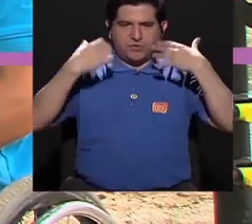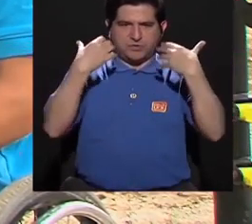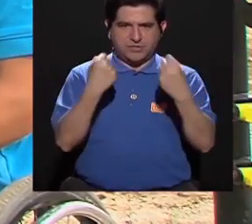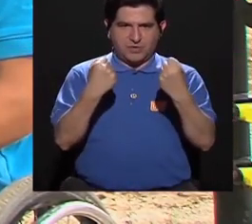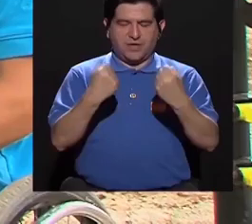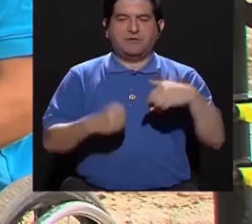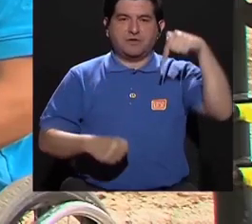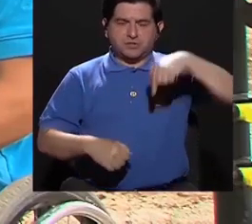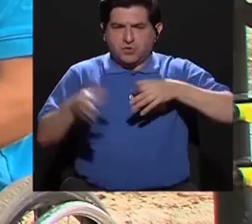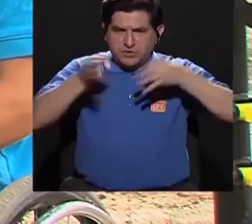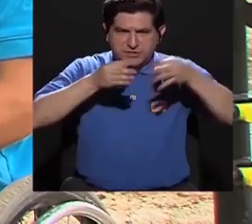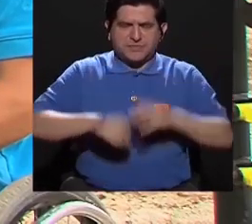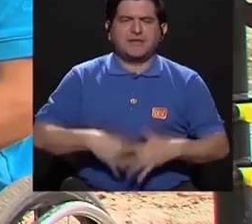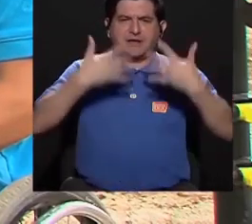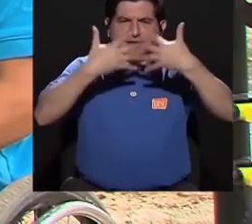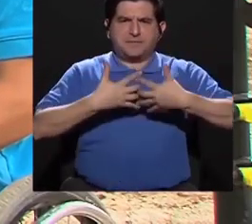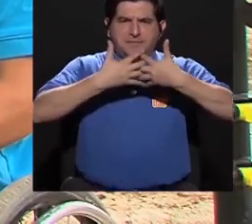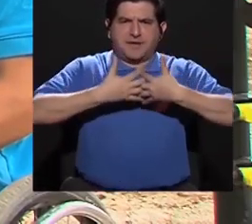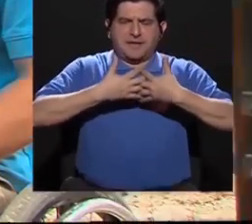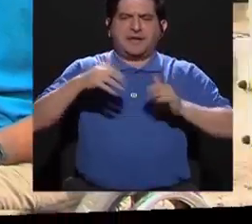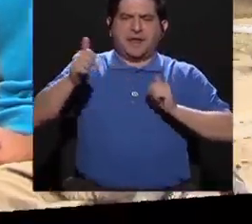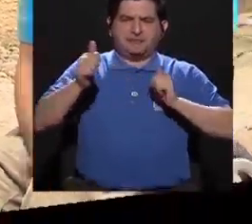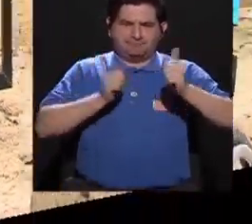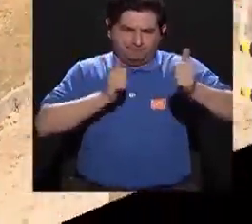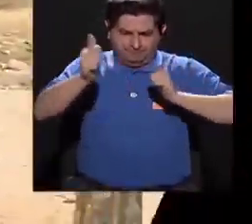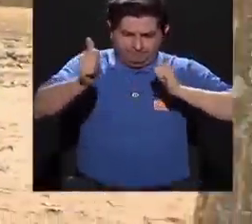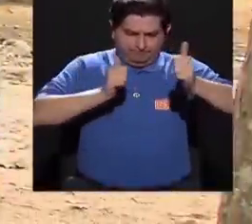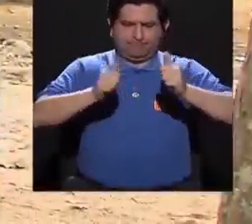vamos a explicar cómo se utiliza la máquina de la caminadora.